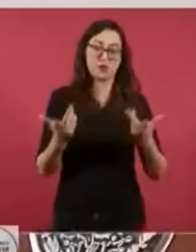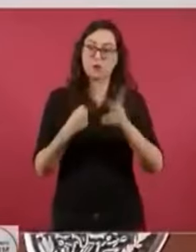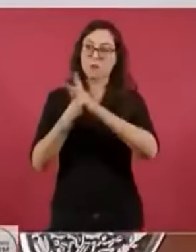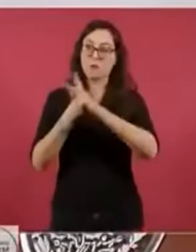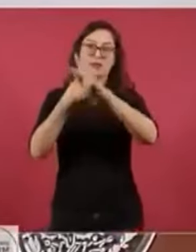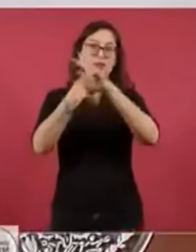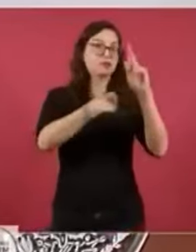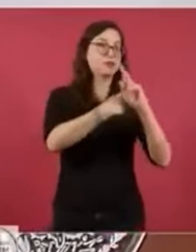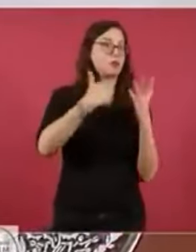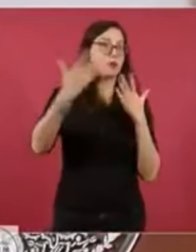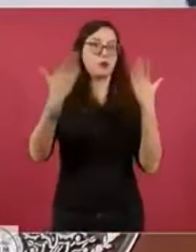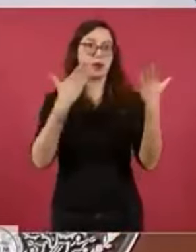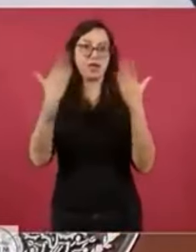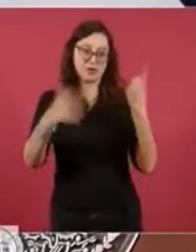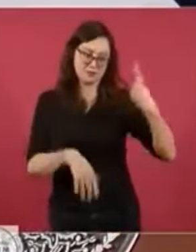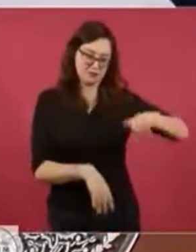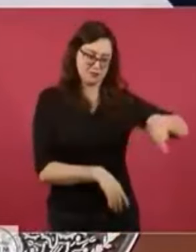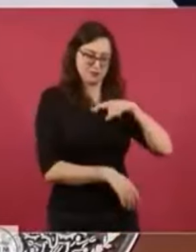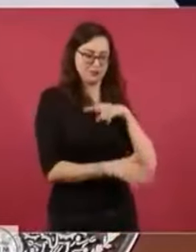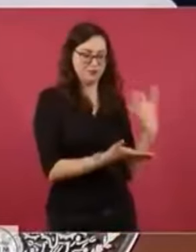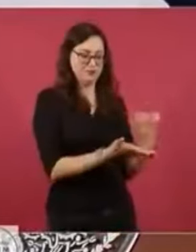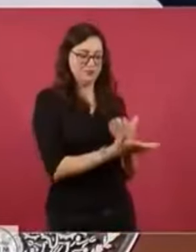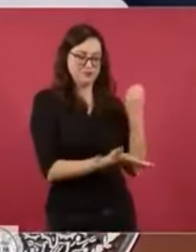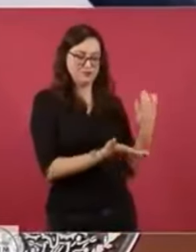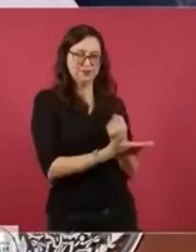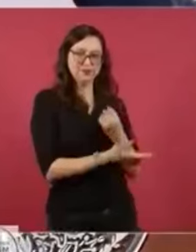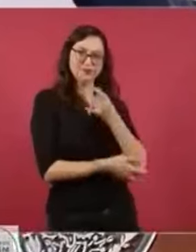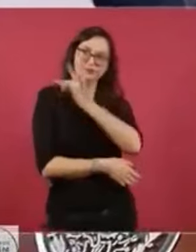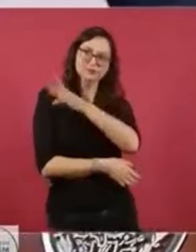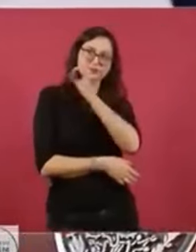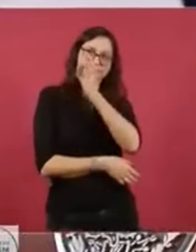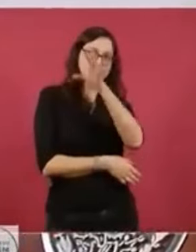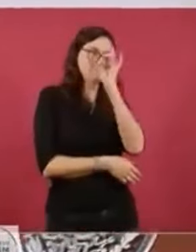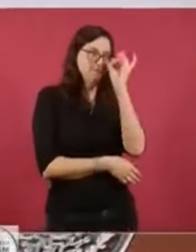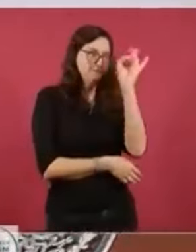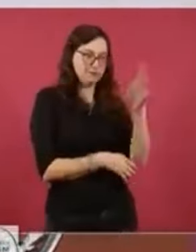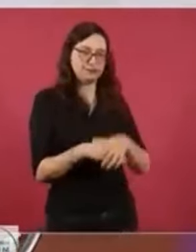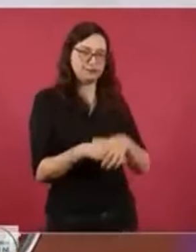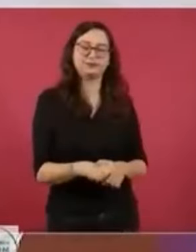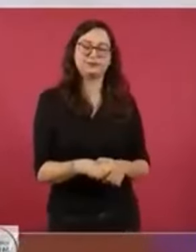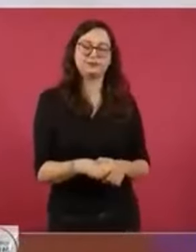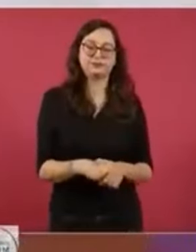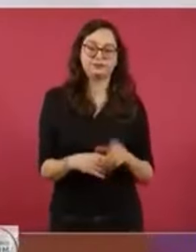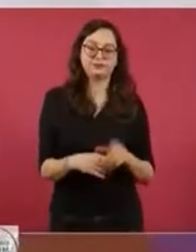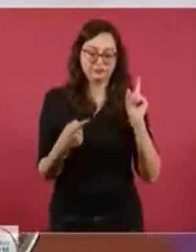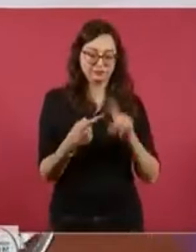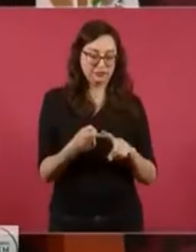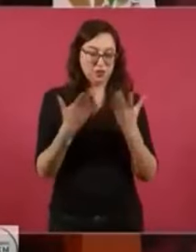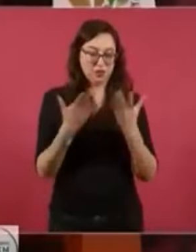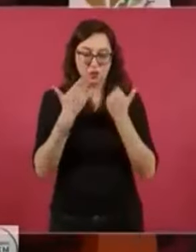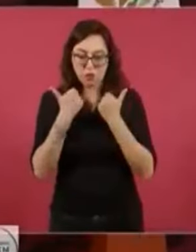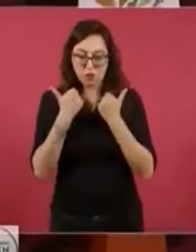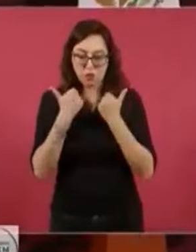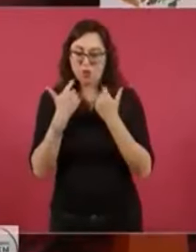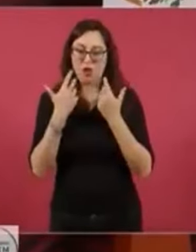Tenemos medalla en desempleo,